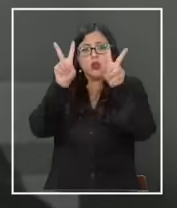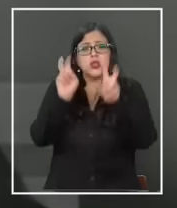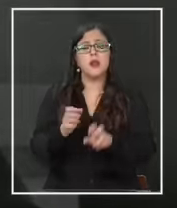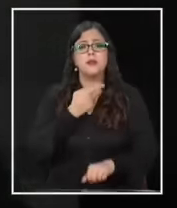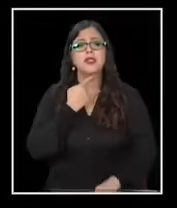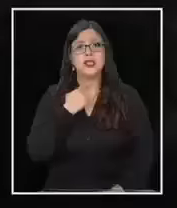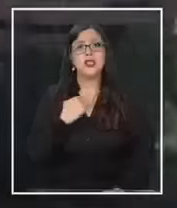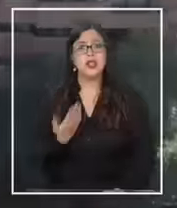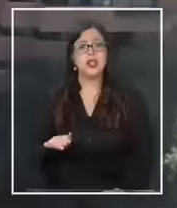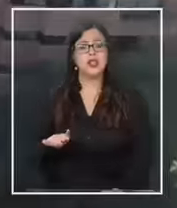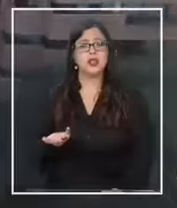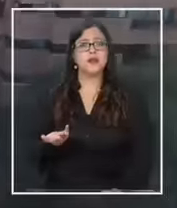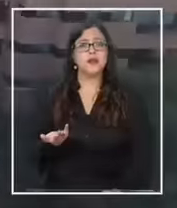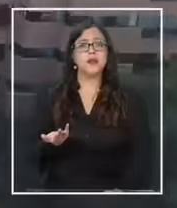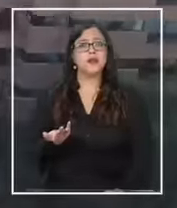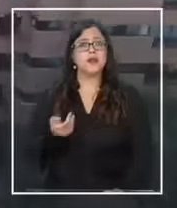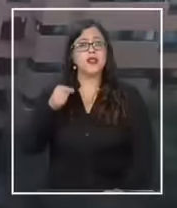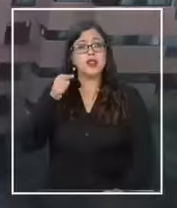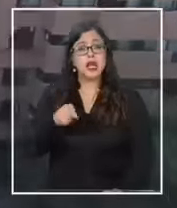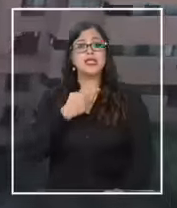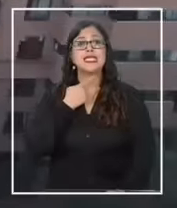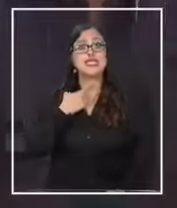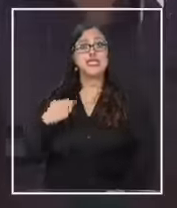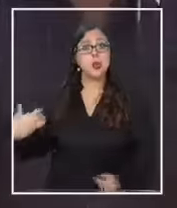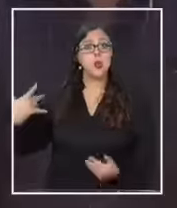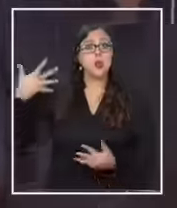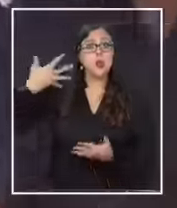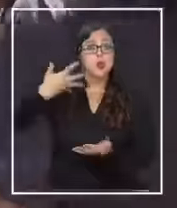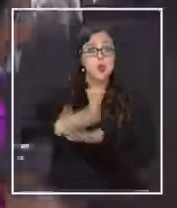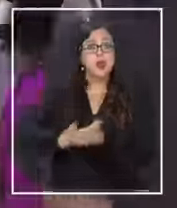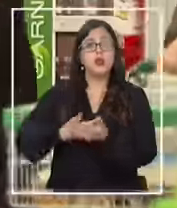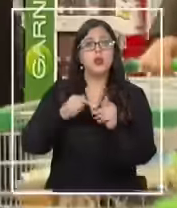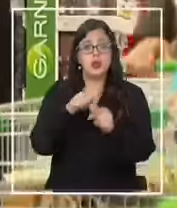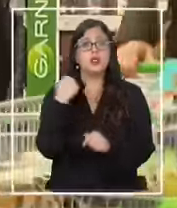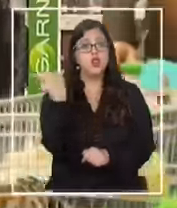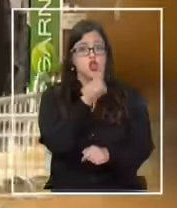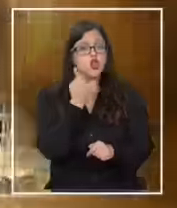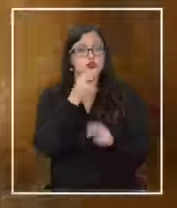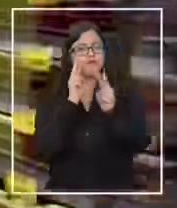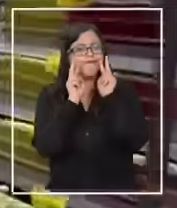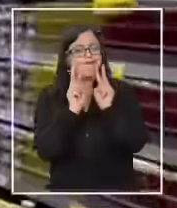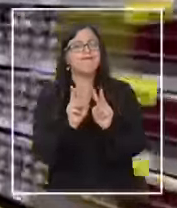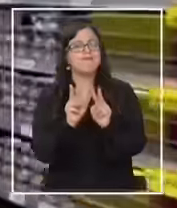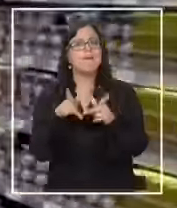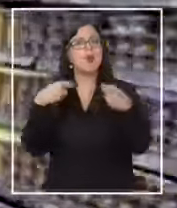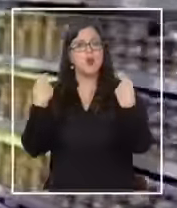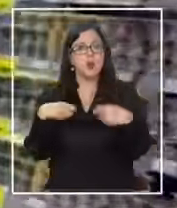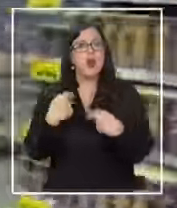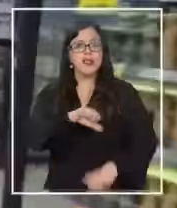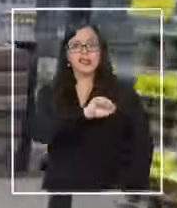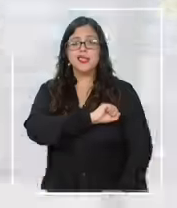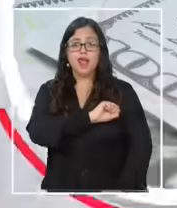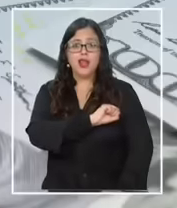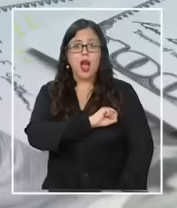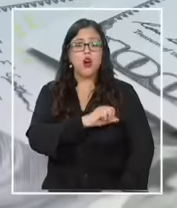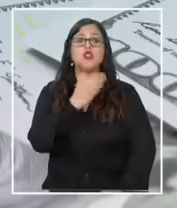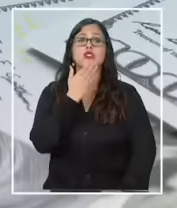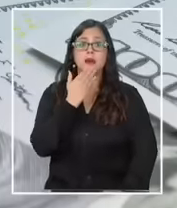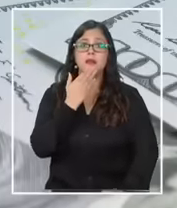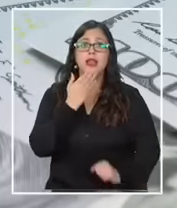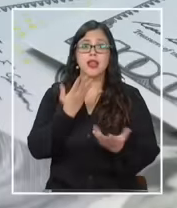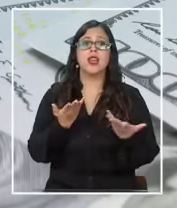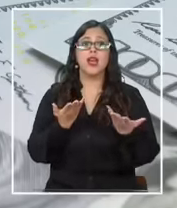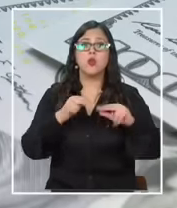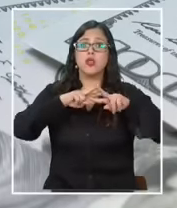interesante y siguió interesante hasta hoy donde no solo nosotros evidenciamos lo caro que es Santiago también un